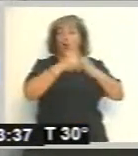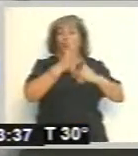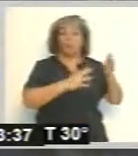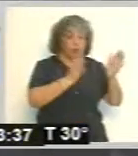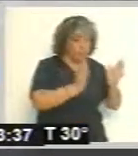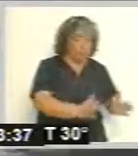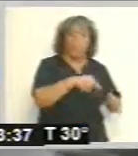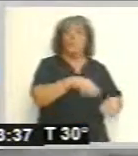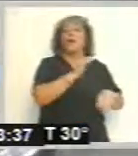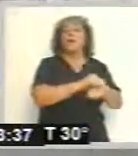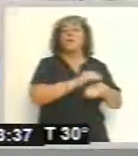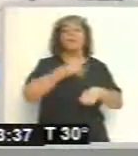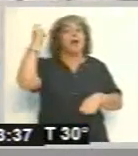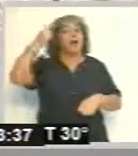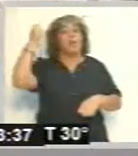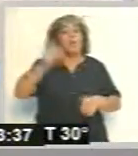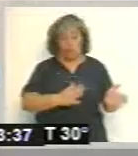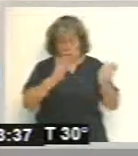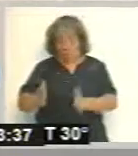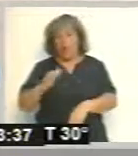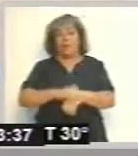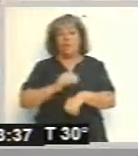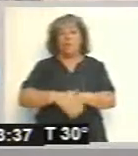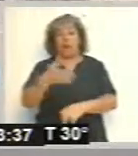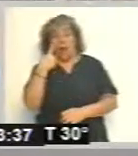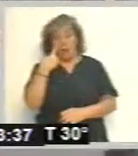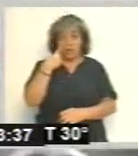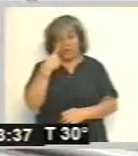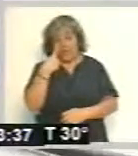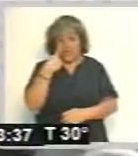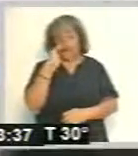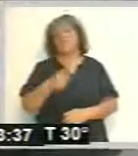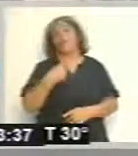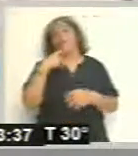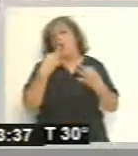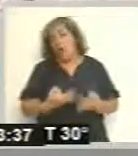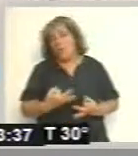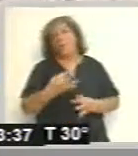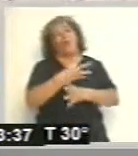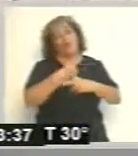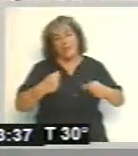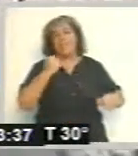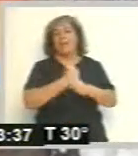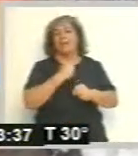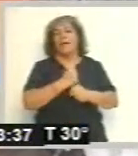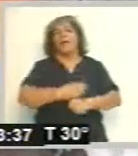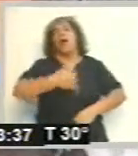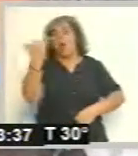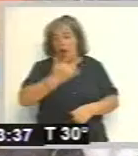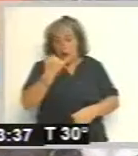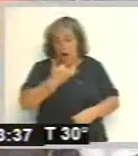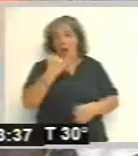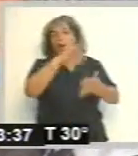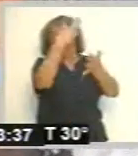lleva adelante el Club Juventud Antoniana y otra que está llevando a cabo el municipio. Por supuesto, cuando la obra esté concluida va a cumplir con todos